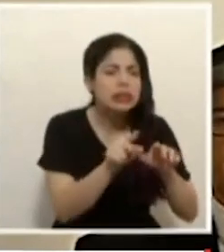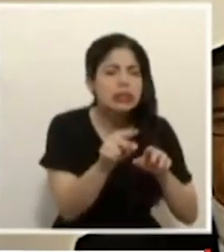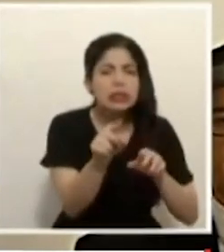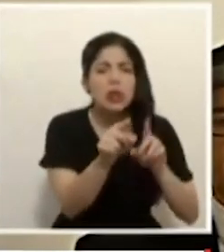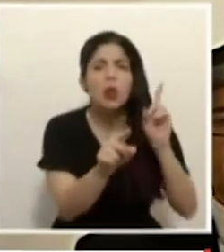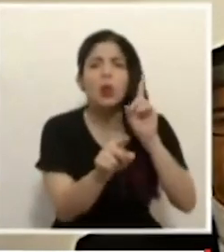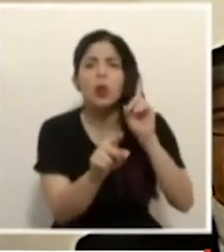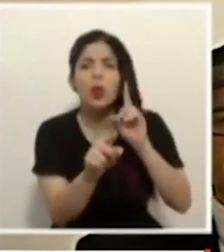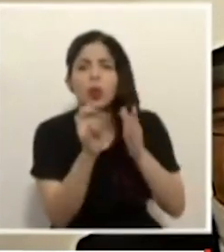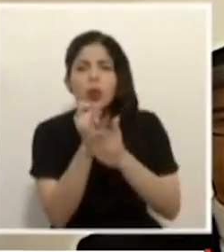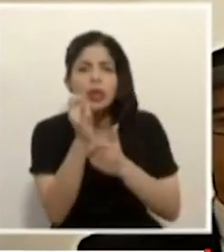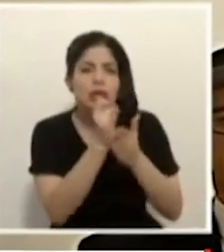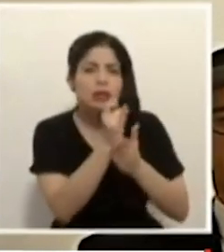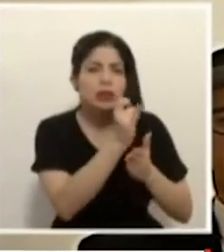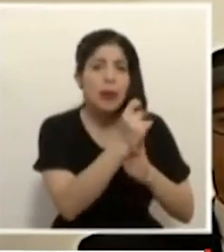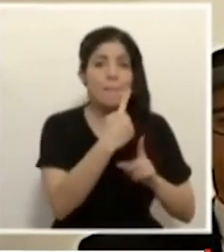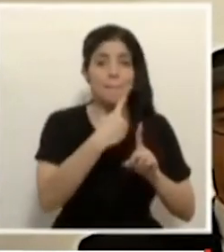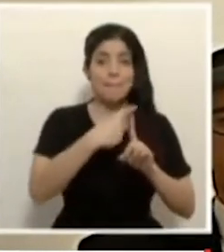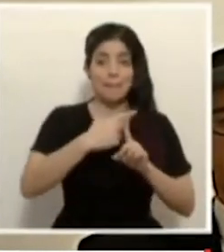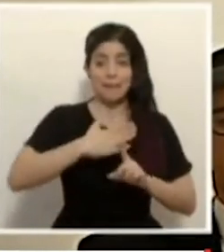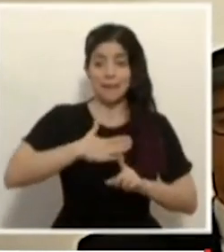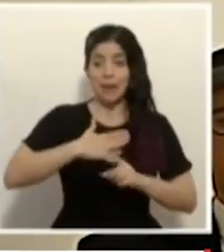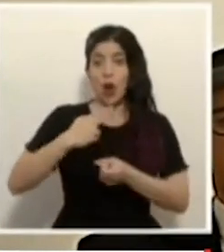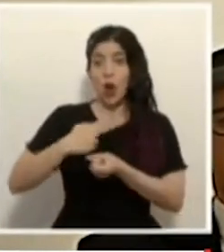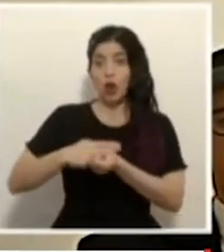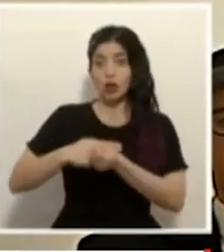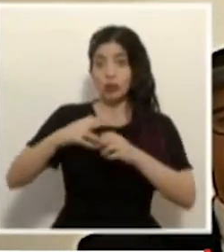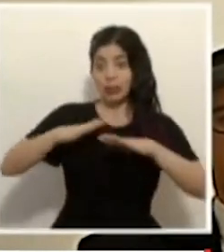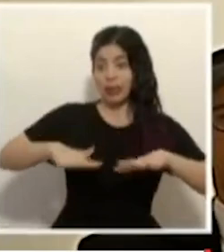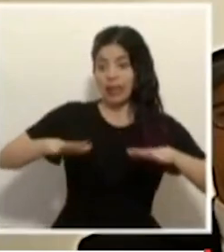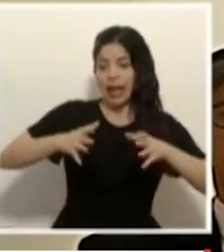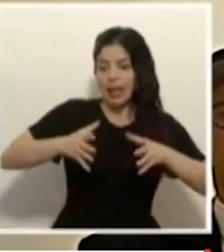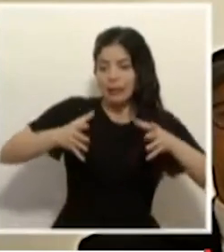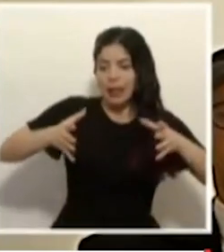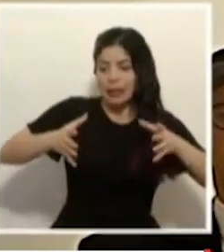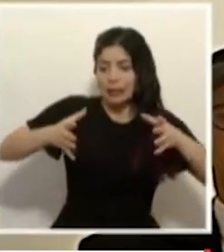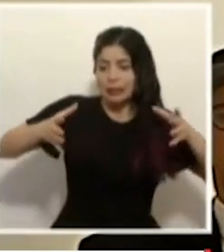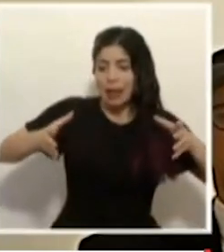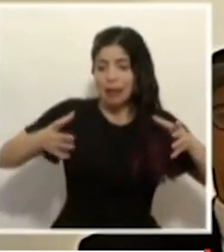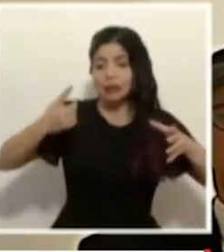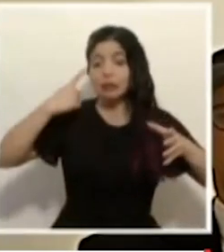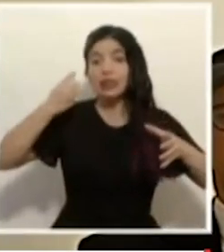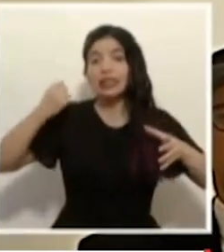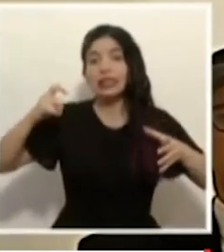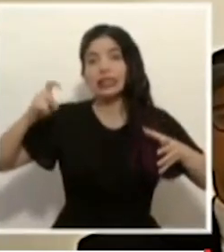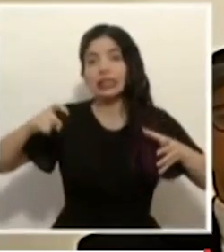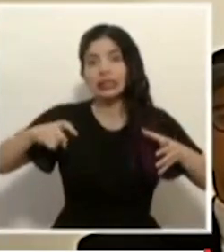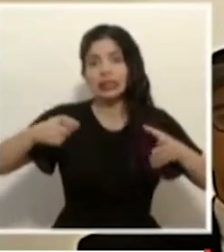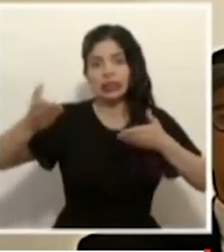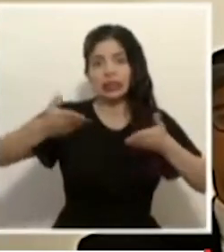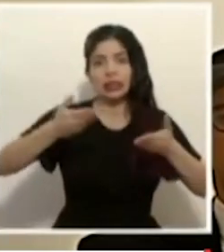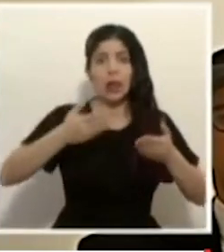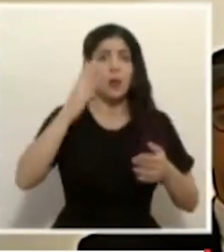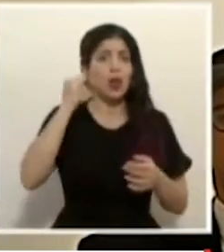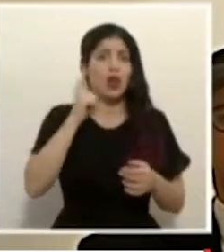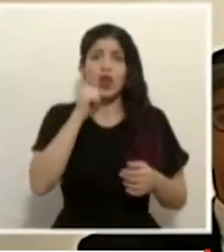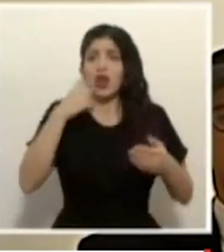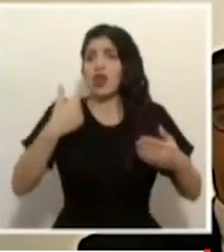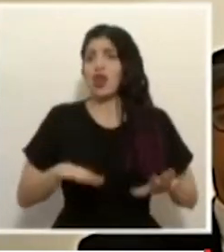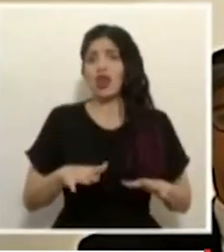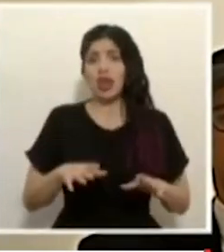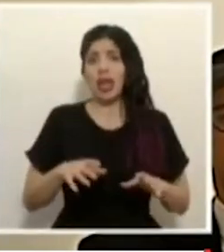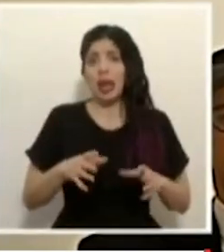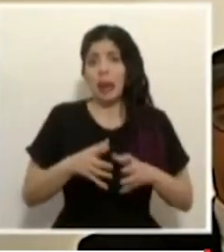nuestra capacidad hospitalaria para utilizarla de ser necesario, aunque no queremos que eso sea necesario.